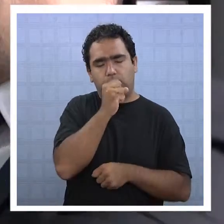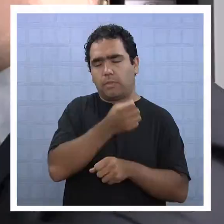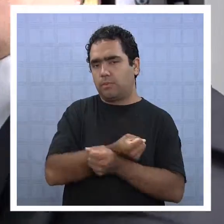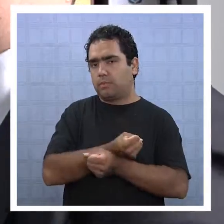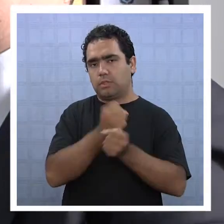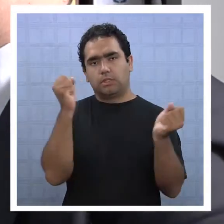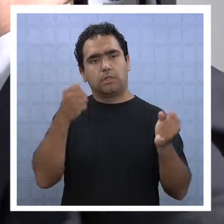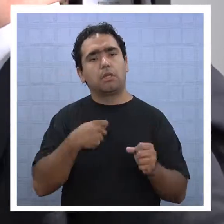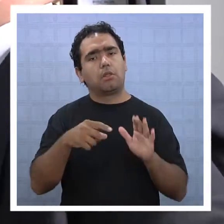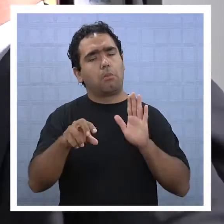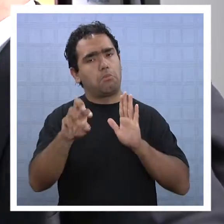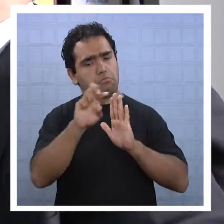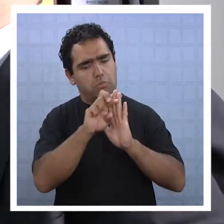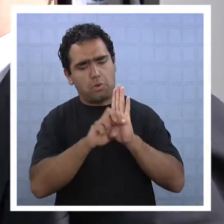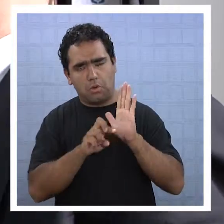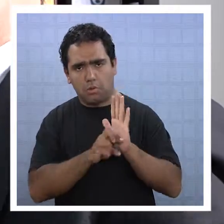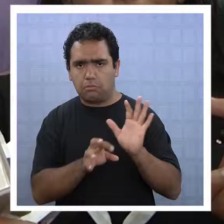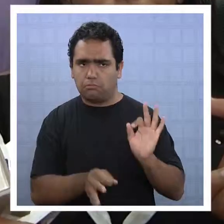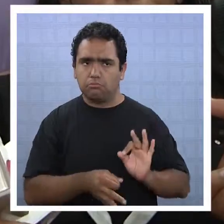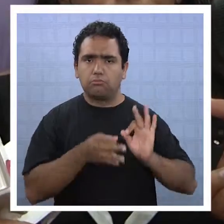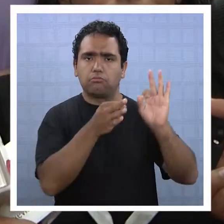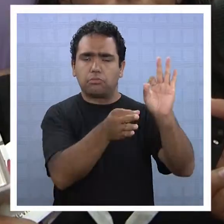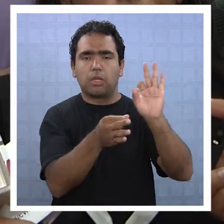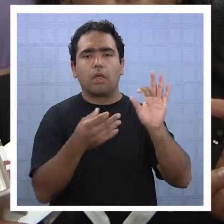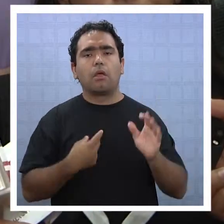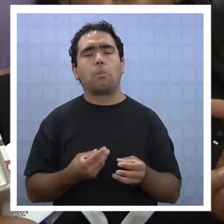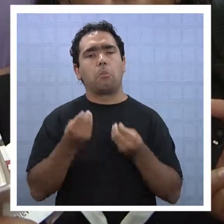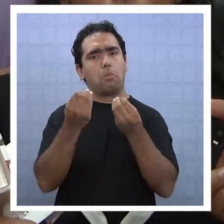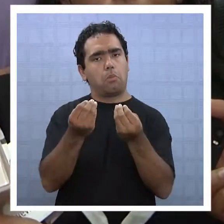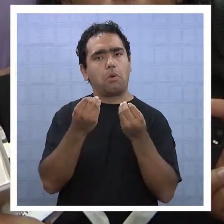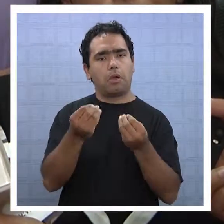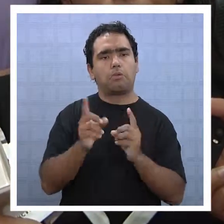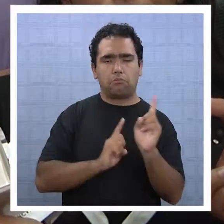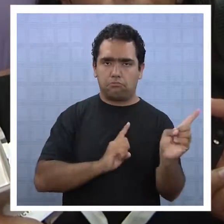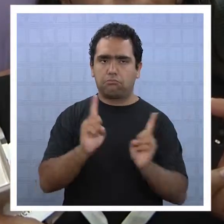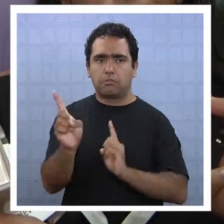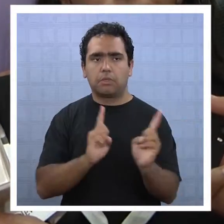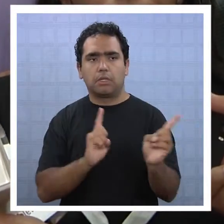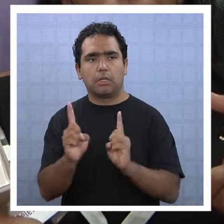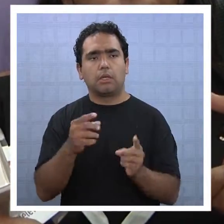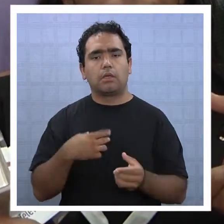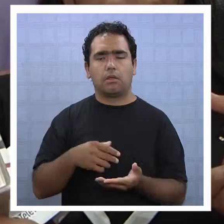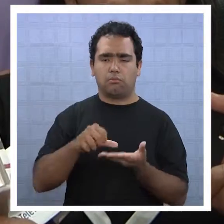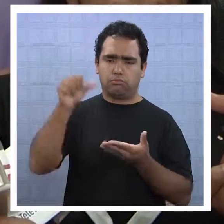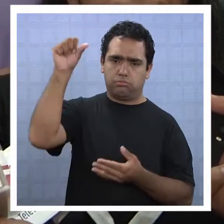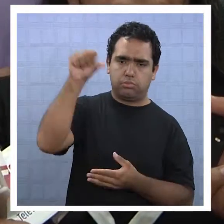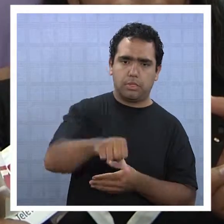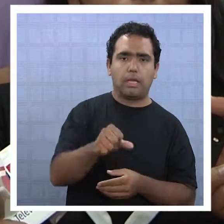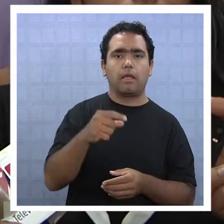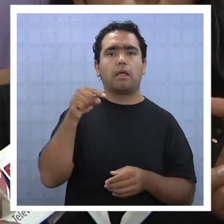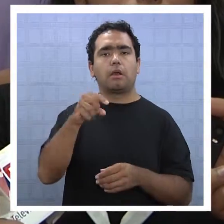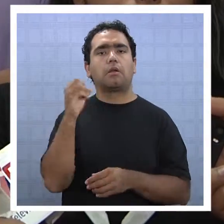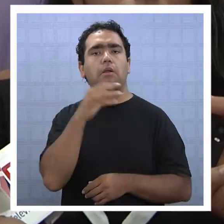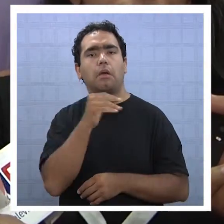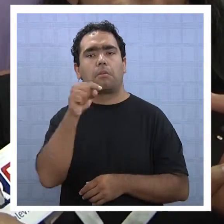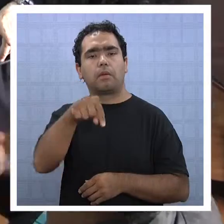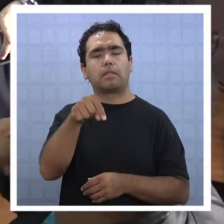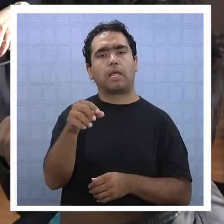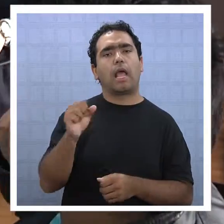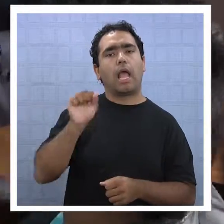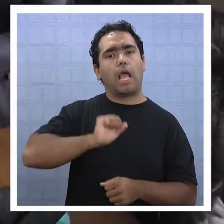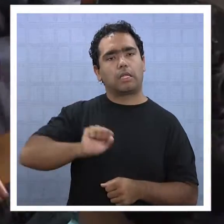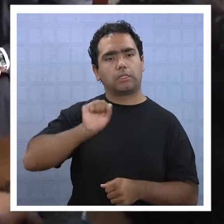Y creo que en ese sentido el proyecto puede ser un insumo muy favorable para nuestra acción y para la sanción, yo diría, eficaz de este tipo de conducta.